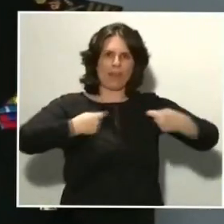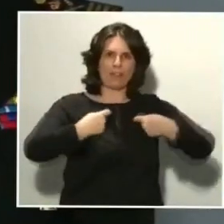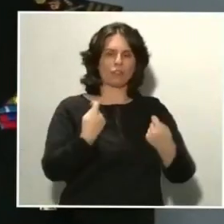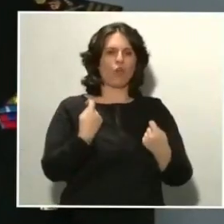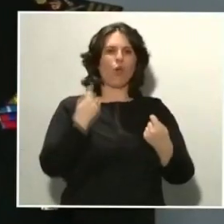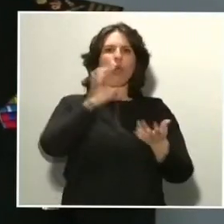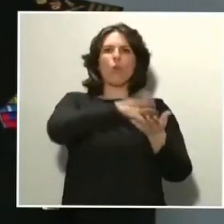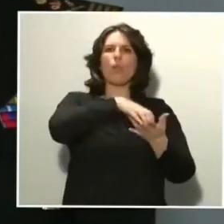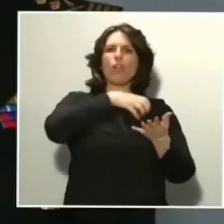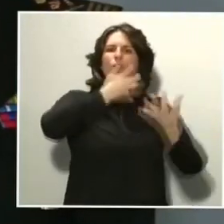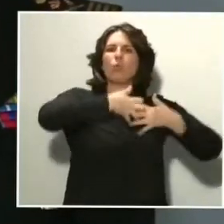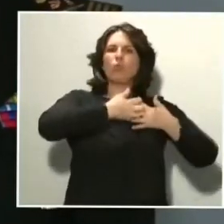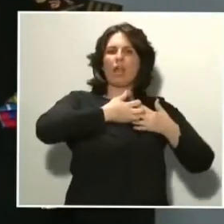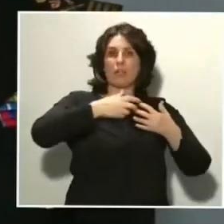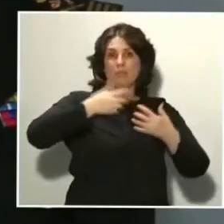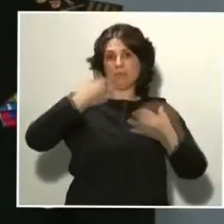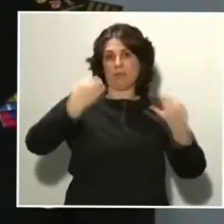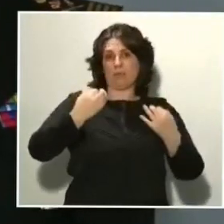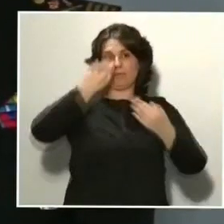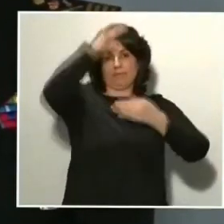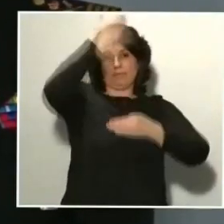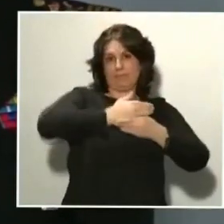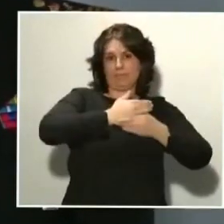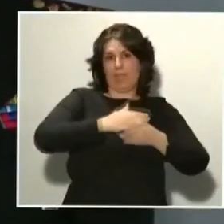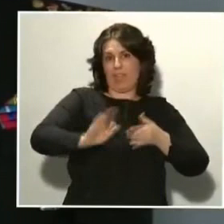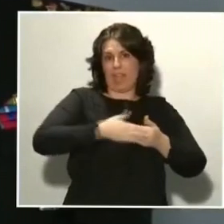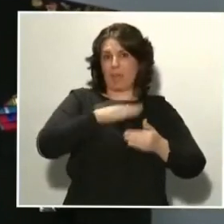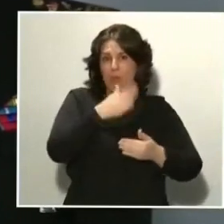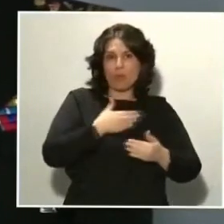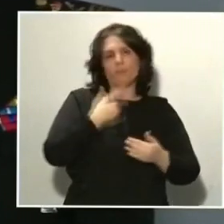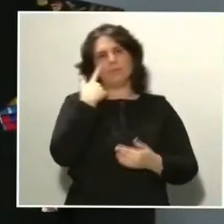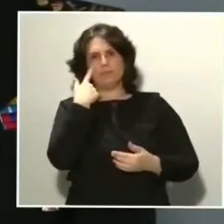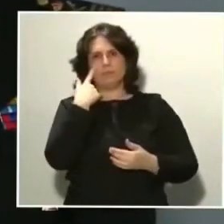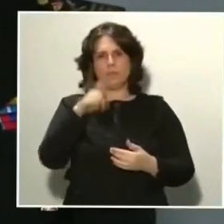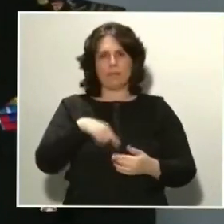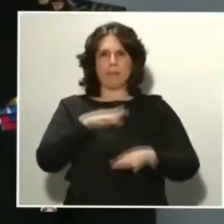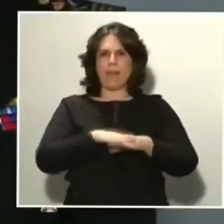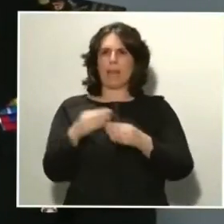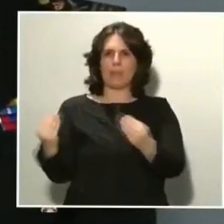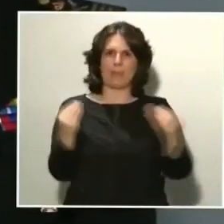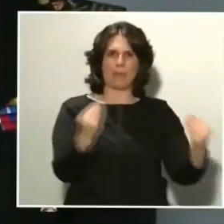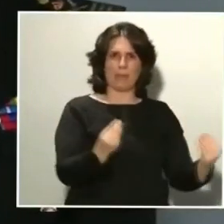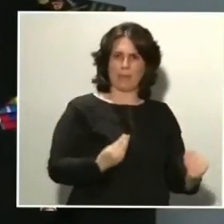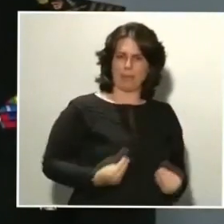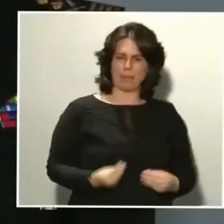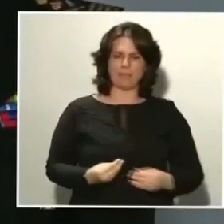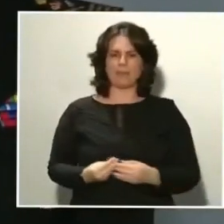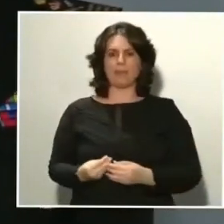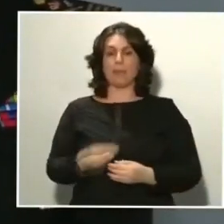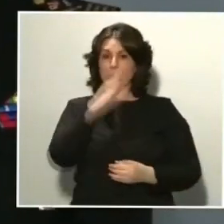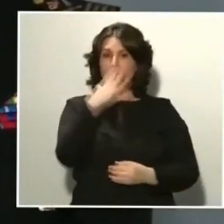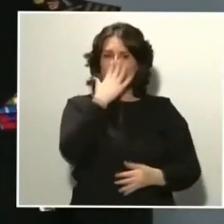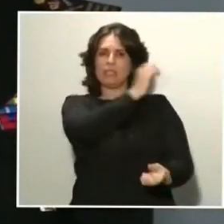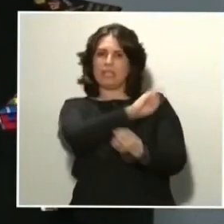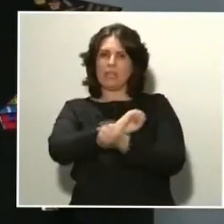ven obligados a cerrar por este motivo. Así, dentro de estos cometidos, hemos detenido a 43